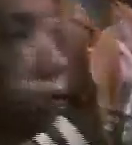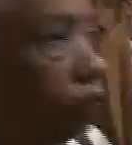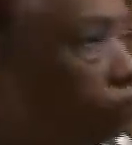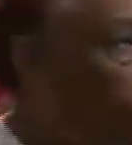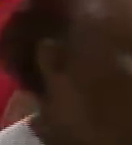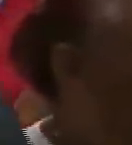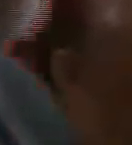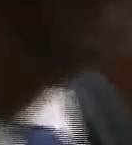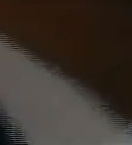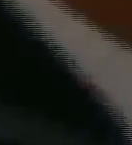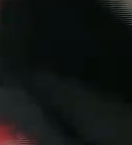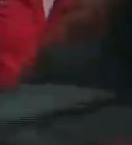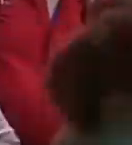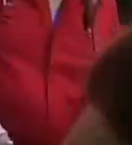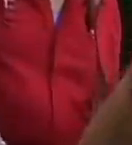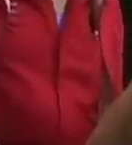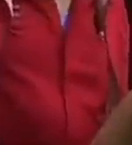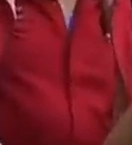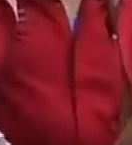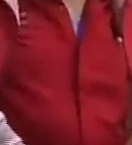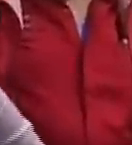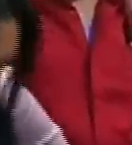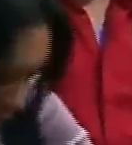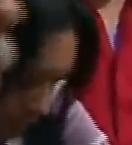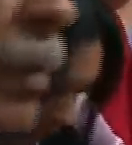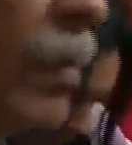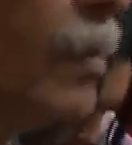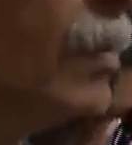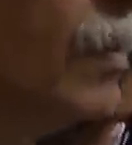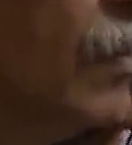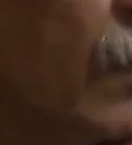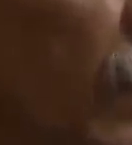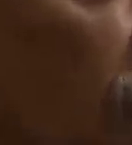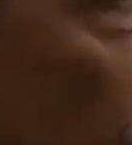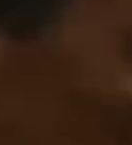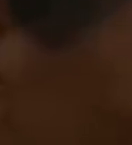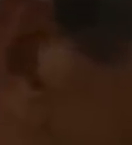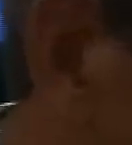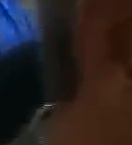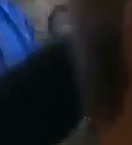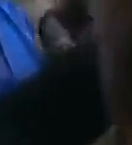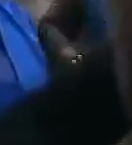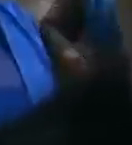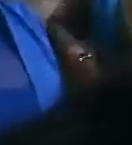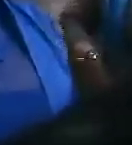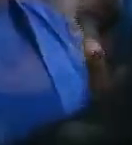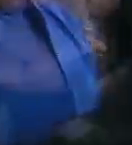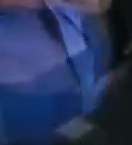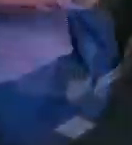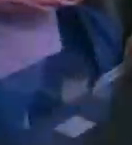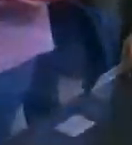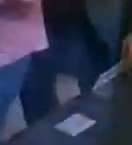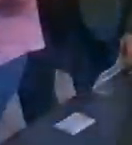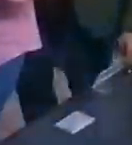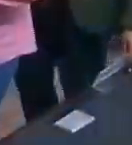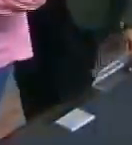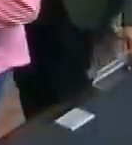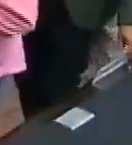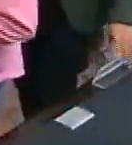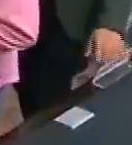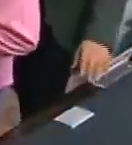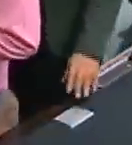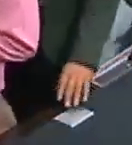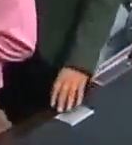estudios e invitando a todas y todos a seguir en nuestra sintonía por acá, por ANTV,